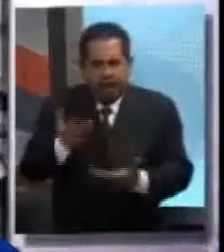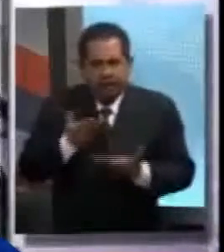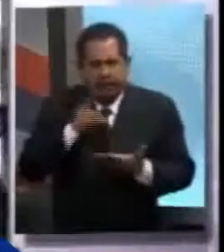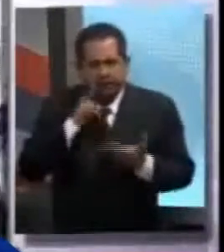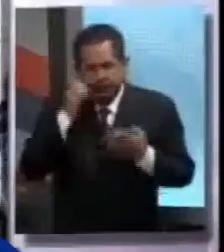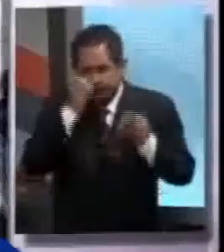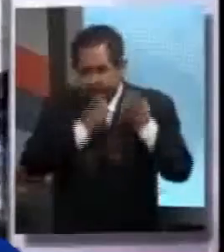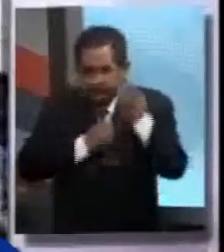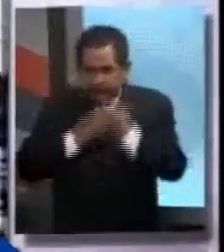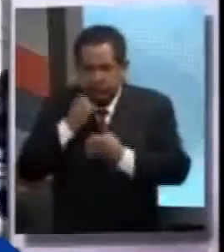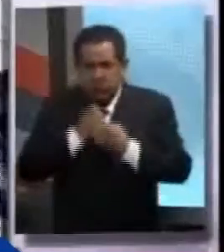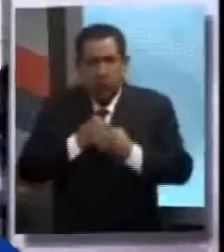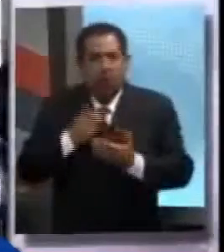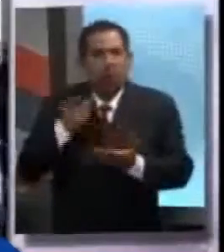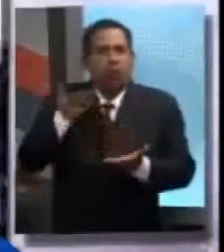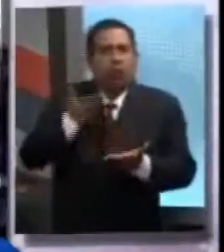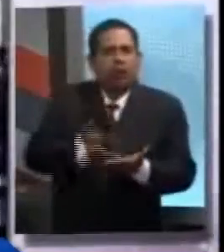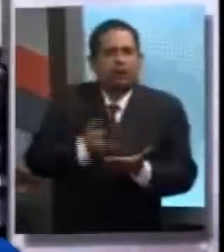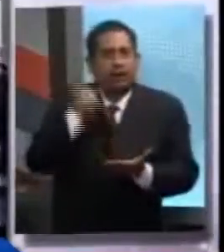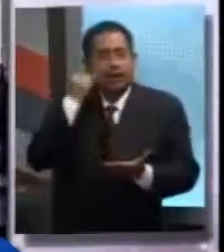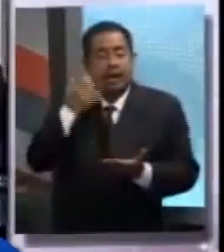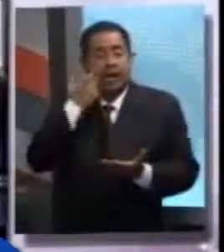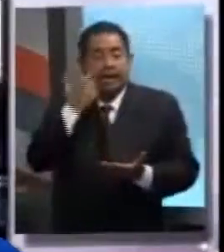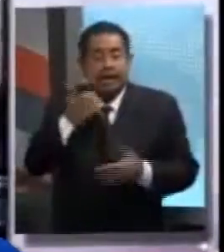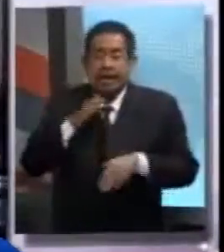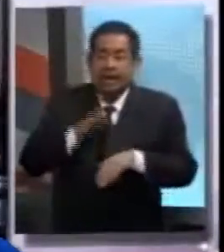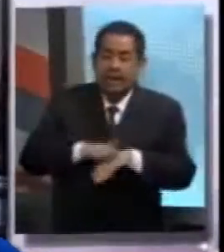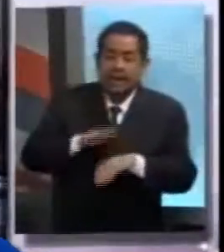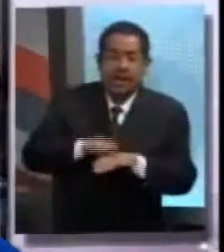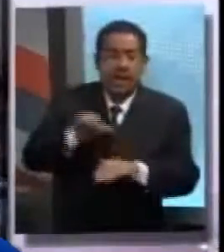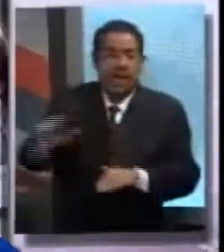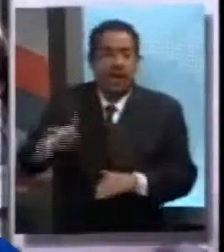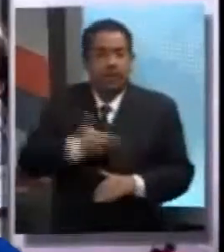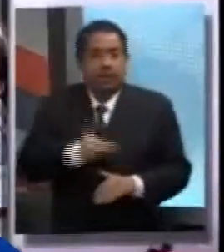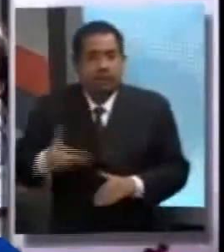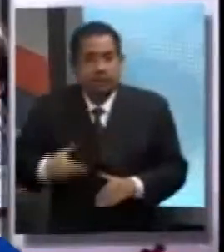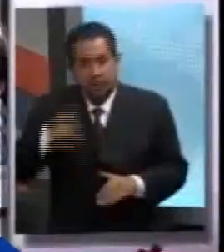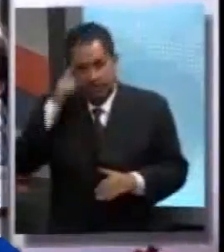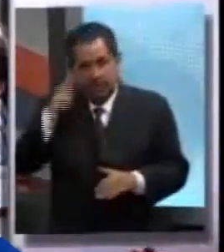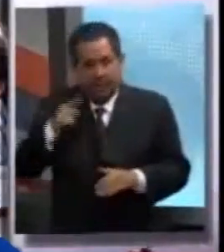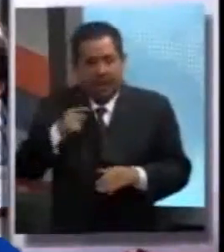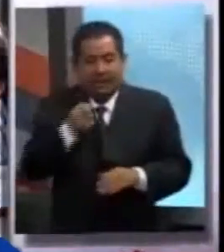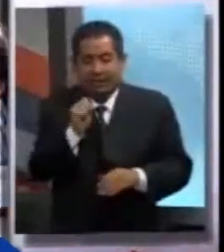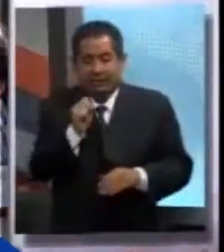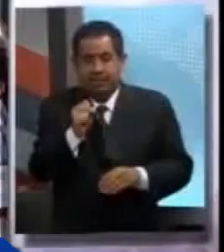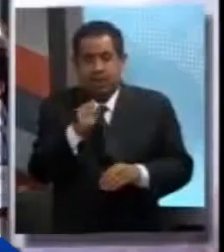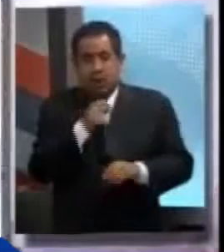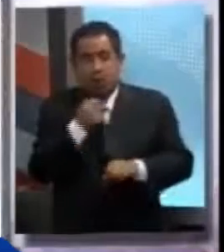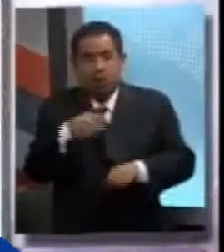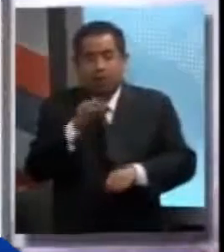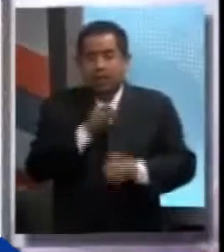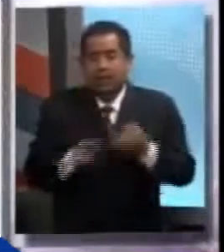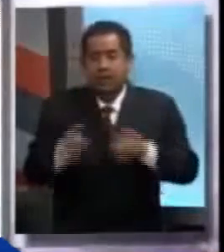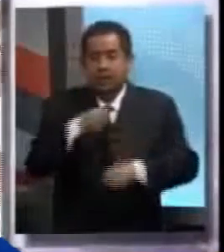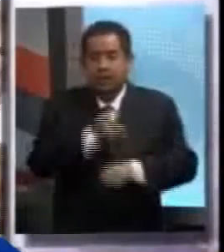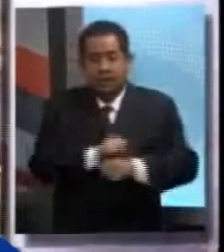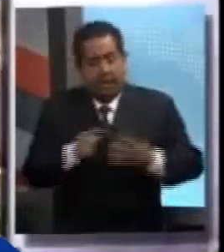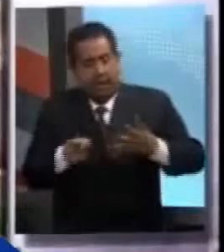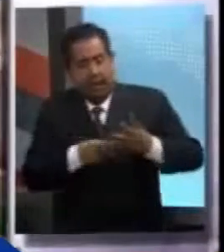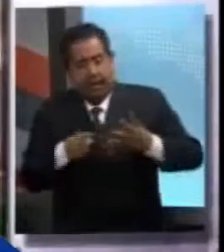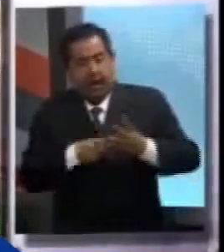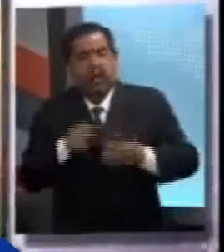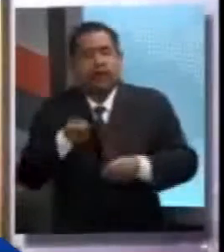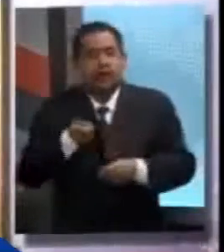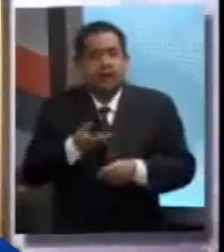dictaminar una propuesta que plantea exhortar al Ejecutivo Federal para que declare la última semana de septiembre como la semana